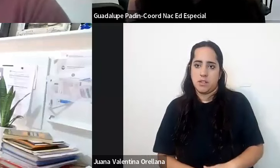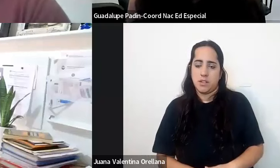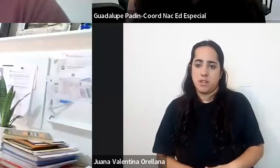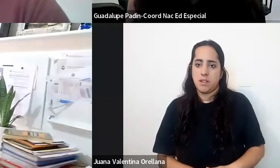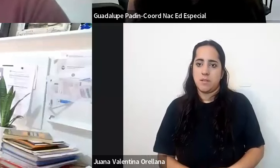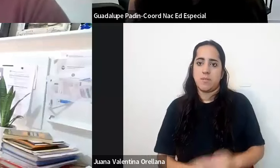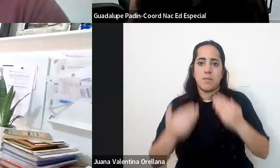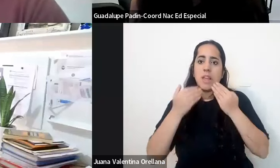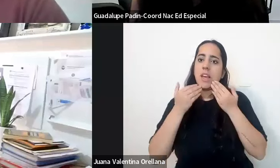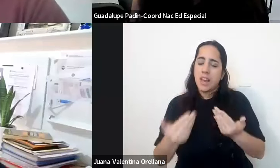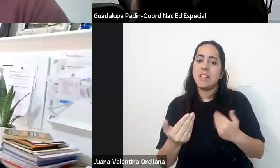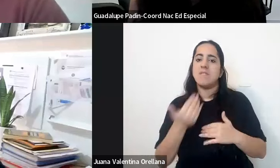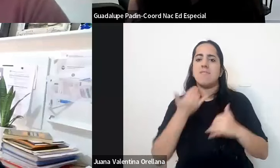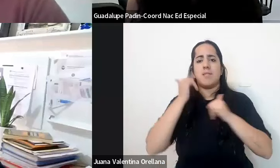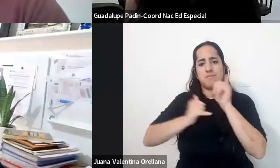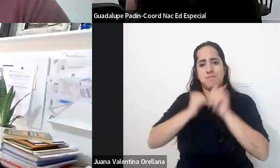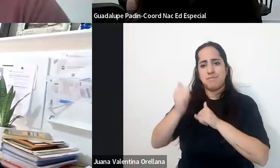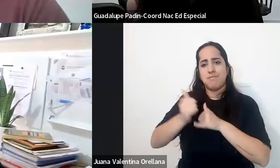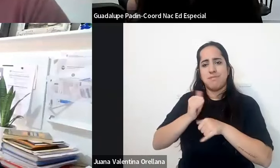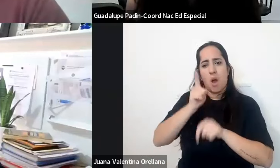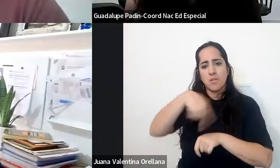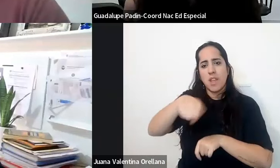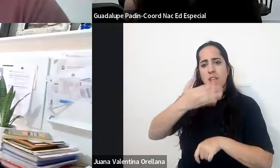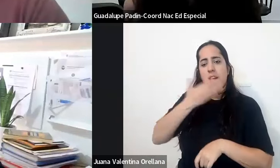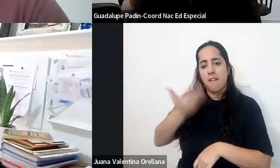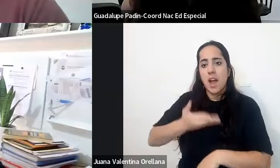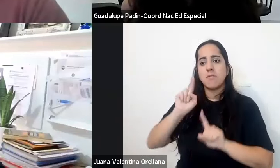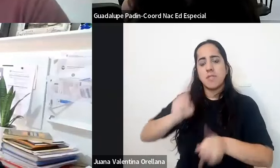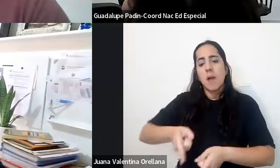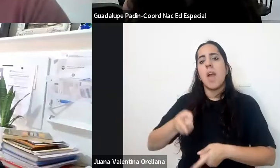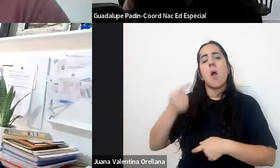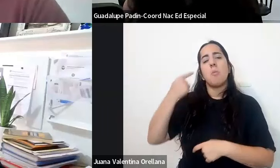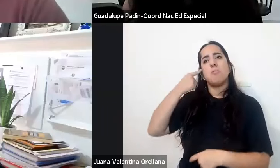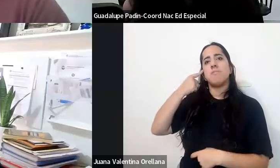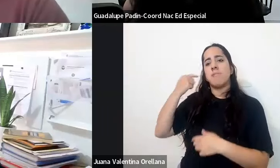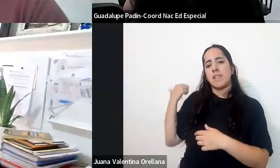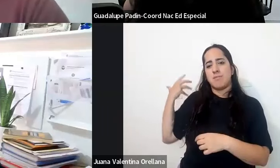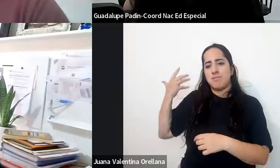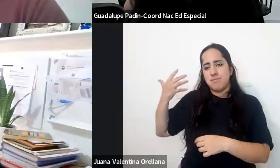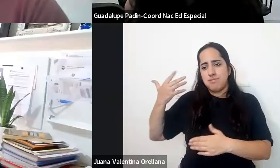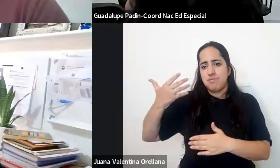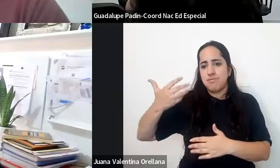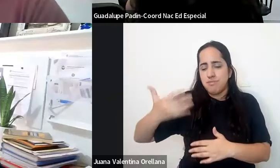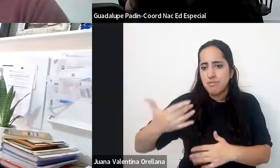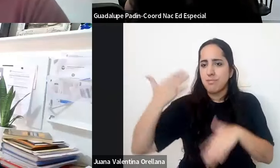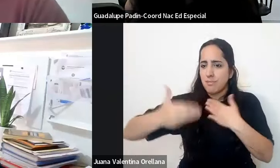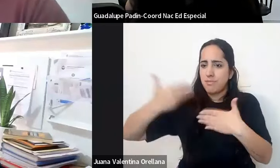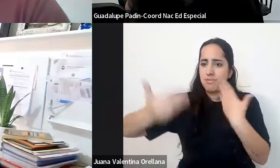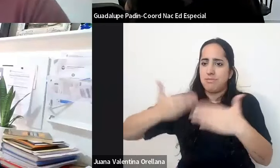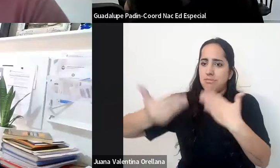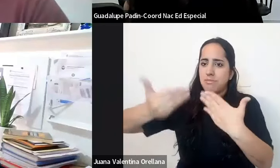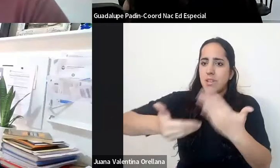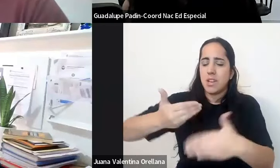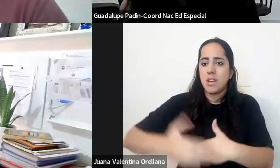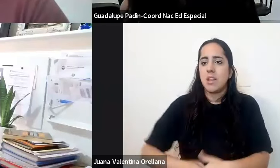estos dilemas que han planteado pero también porque han podido recorrer todos los avances que se han visto reflejados